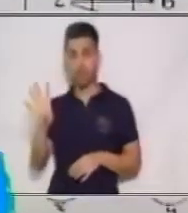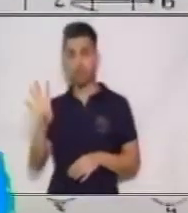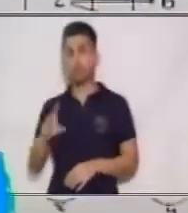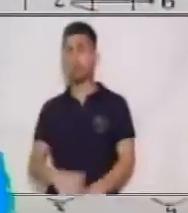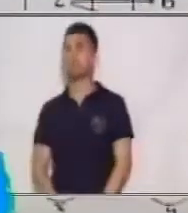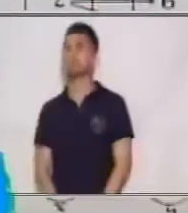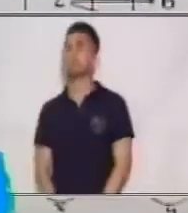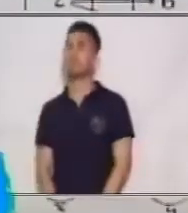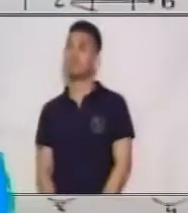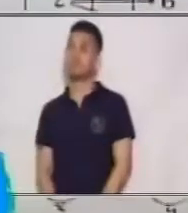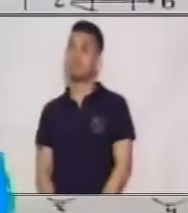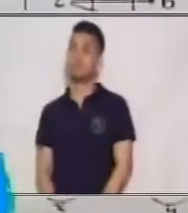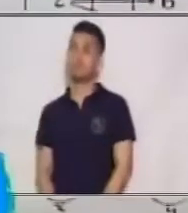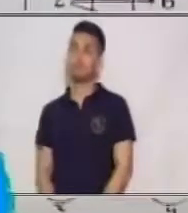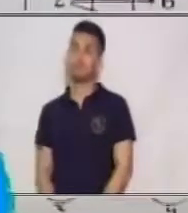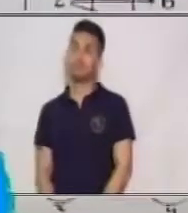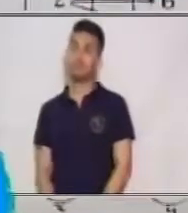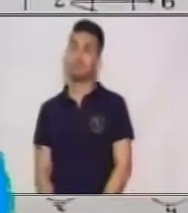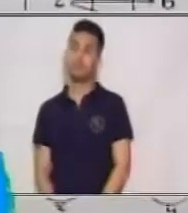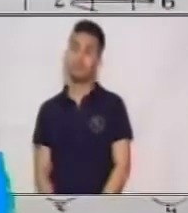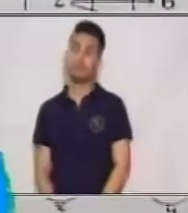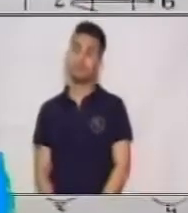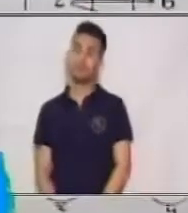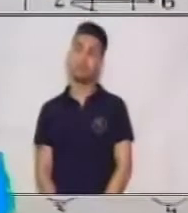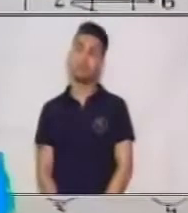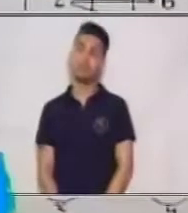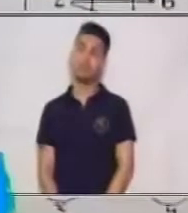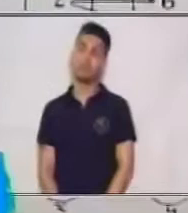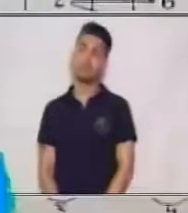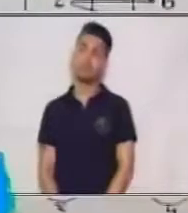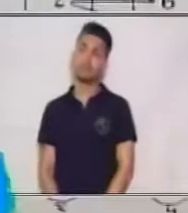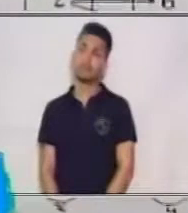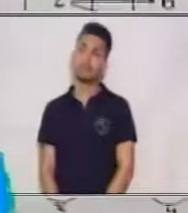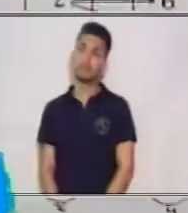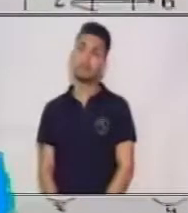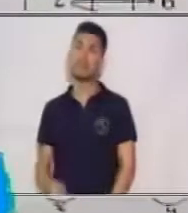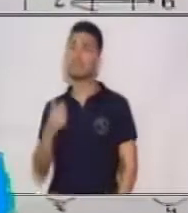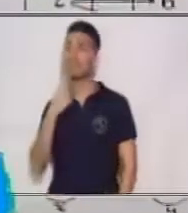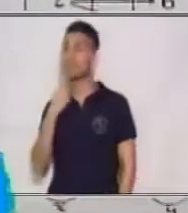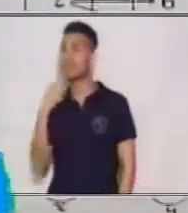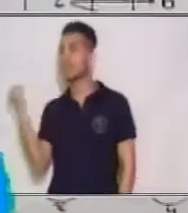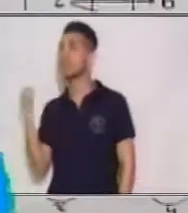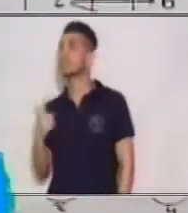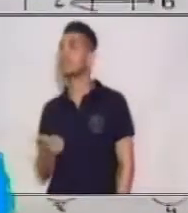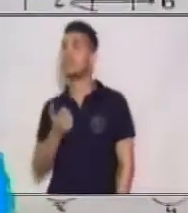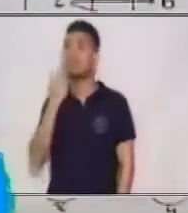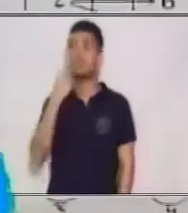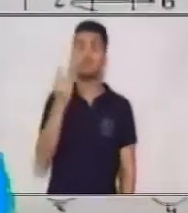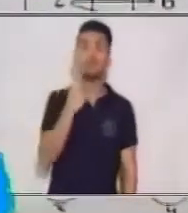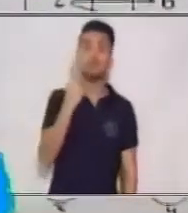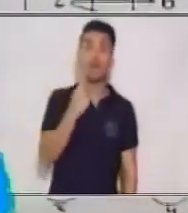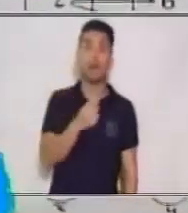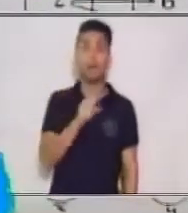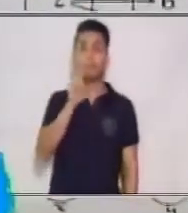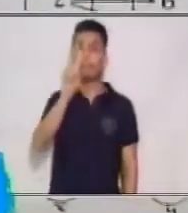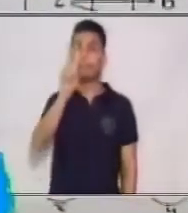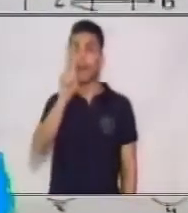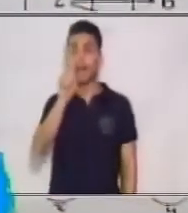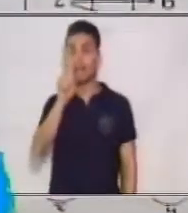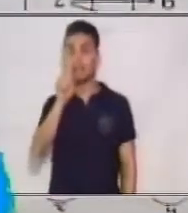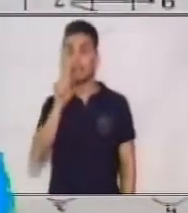4. Ahora, dice que encontremos los pares ordenados